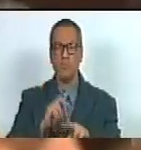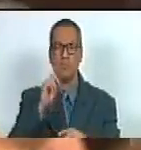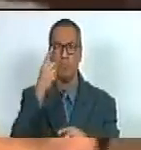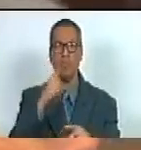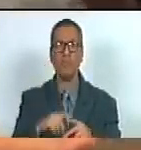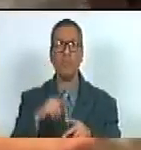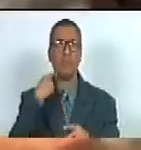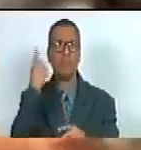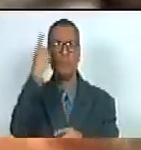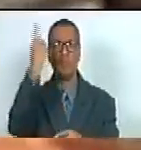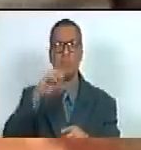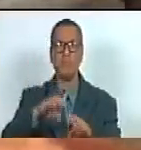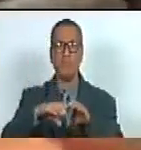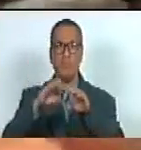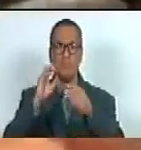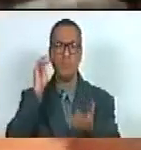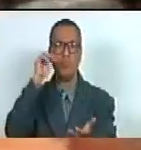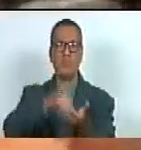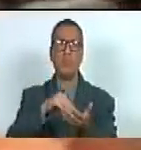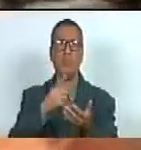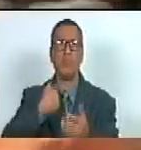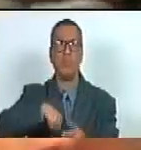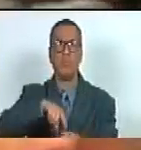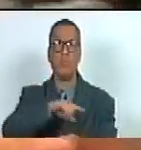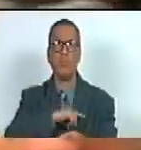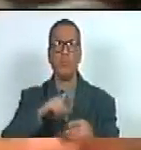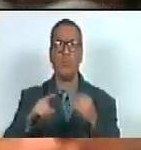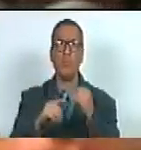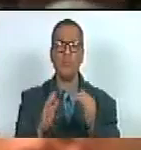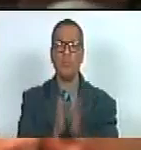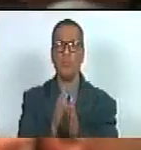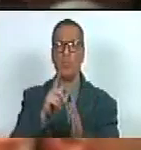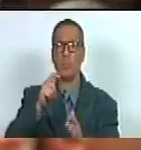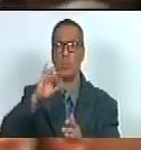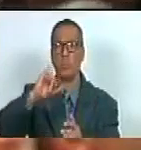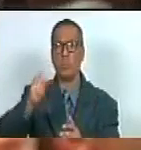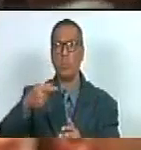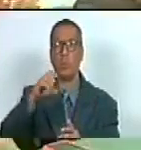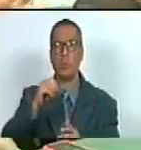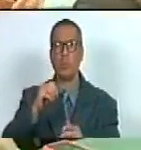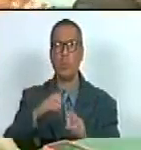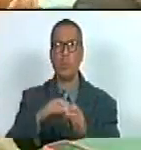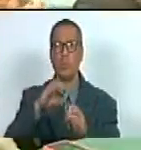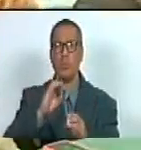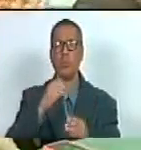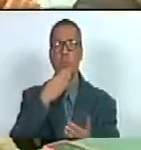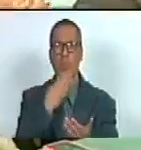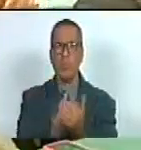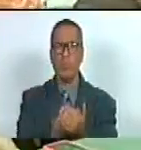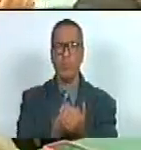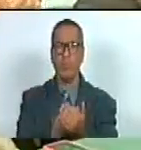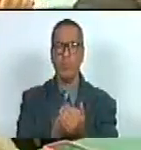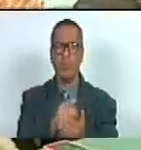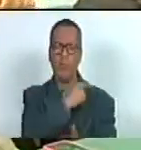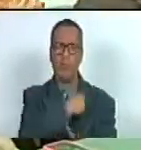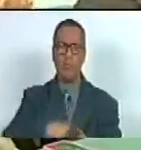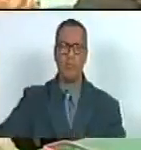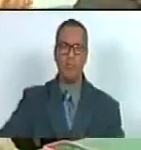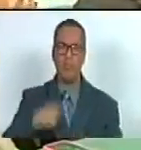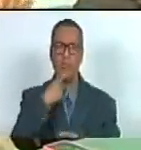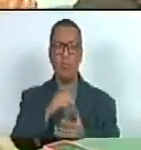héroes de las costas de Aragua de nuestro municipio Santiago Marinho de Chuao muchas gracias señor presidente